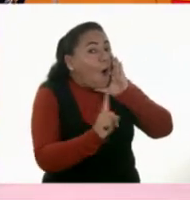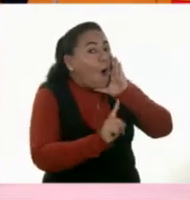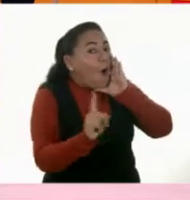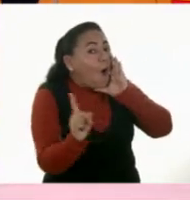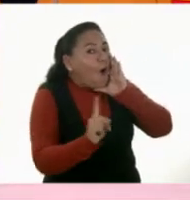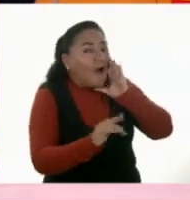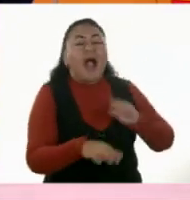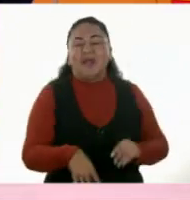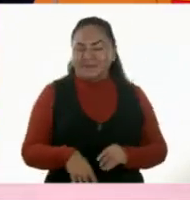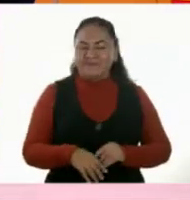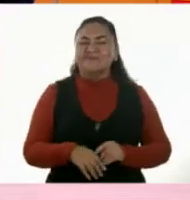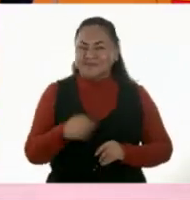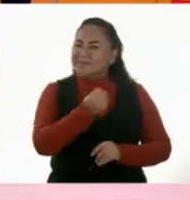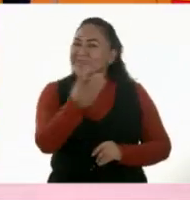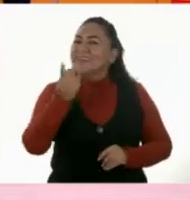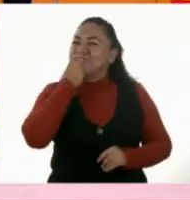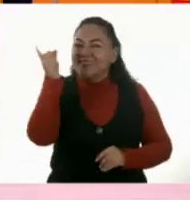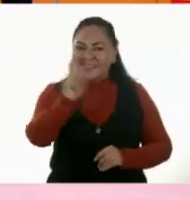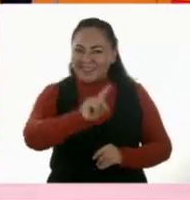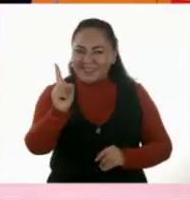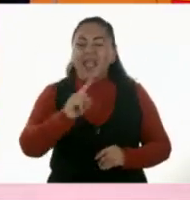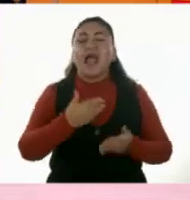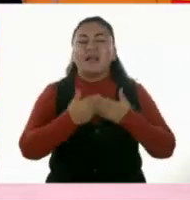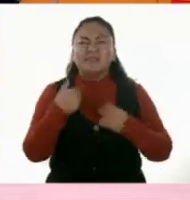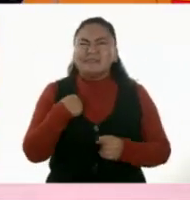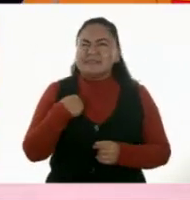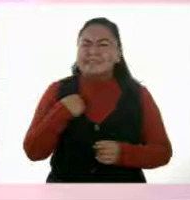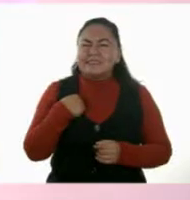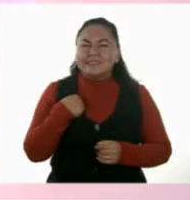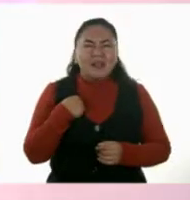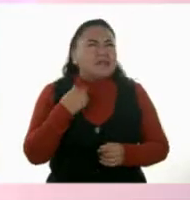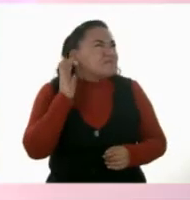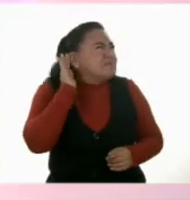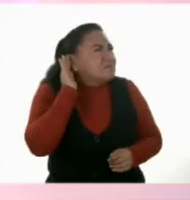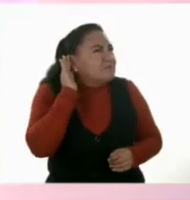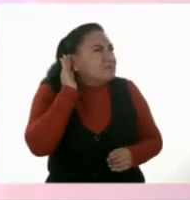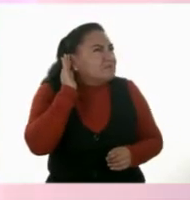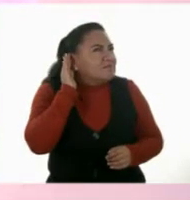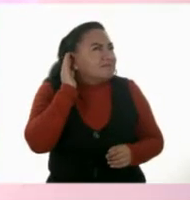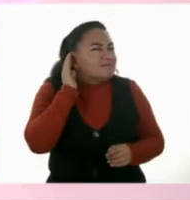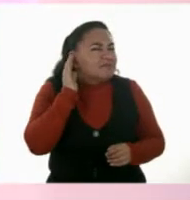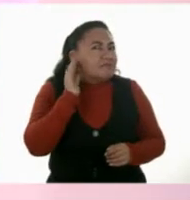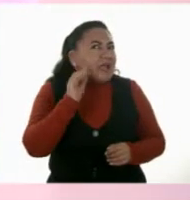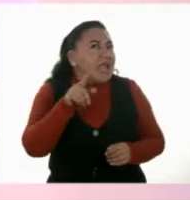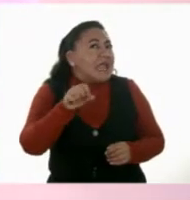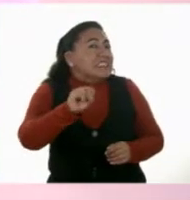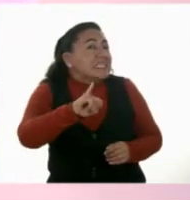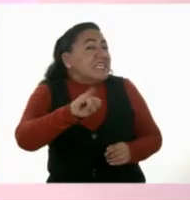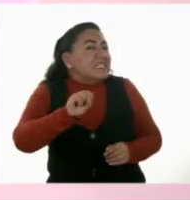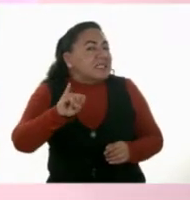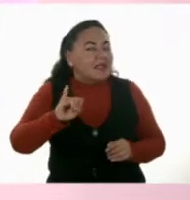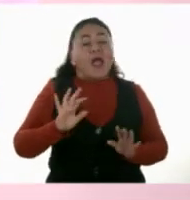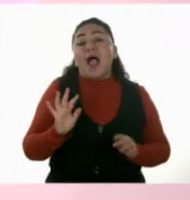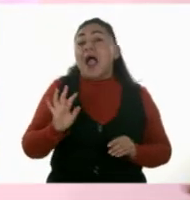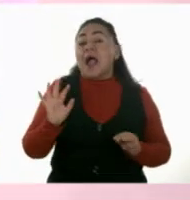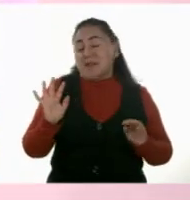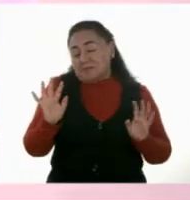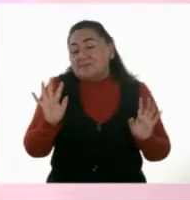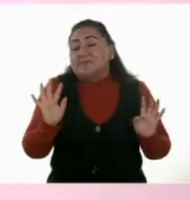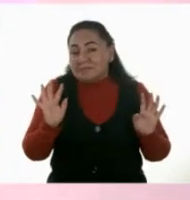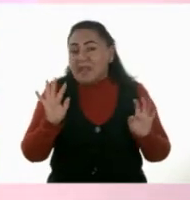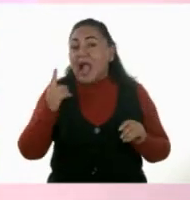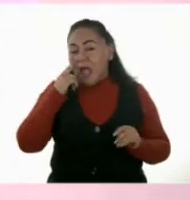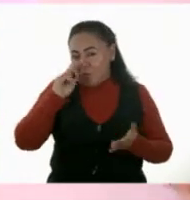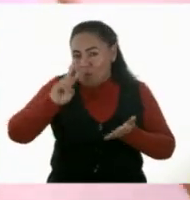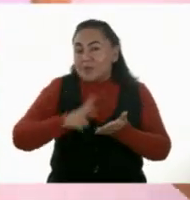Dijeron que no. Dijeron que no. Bueno, yo alcancé a escuchar como dos sí. Dos sí. Sí. Creo que entonces vamos